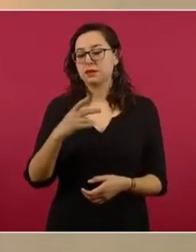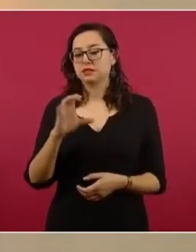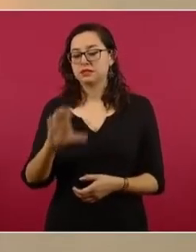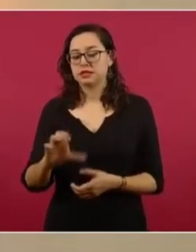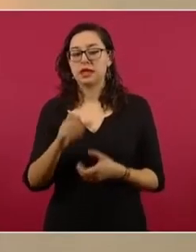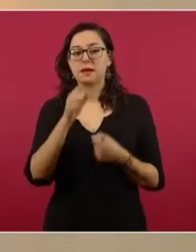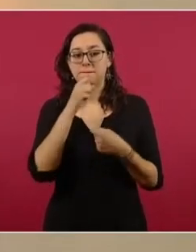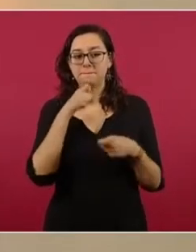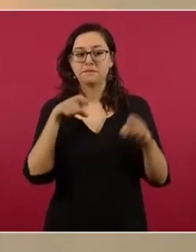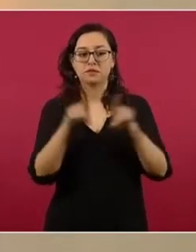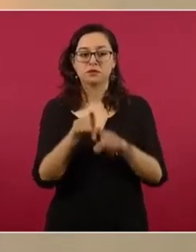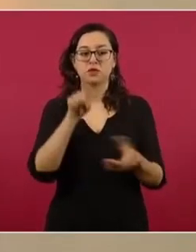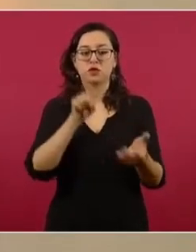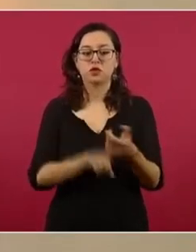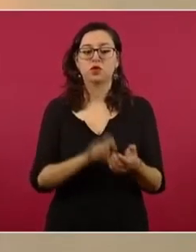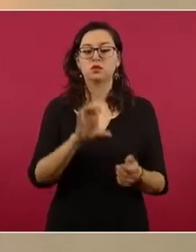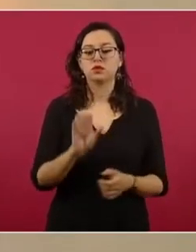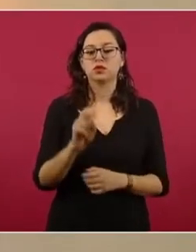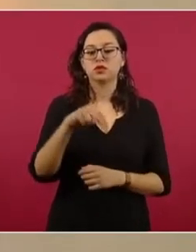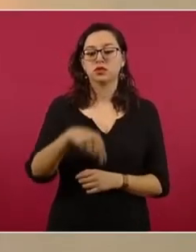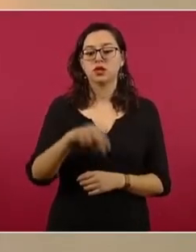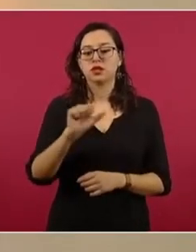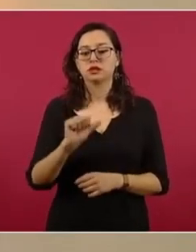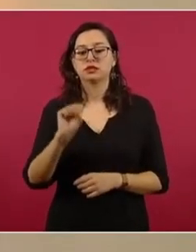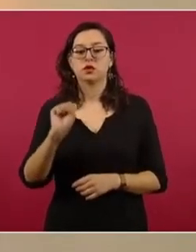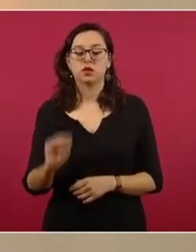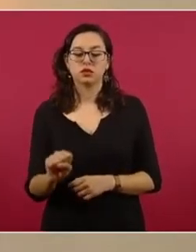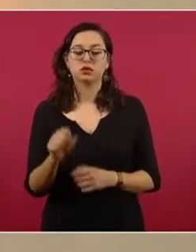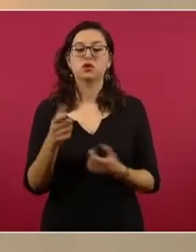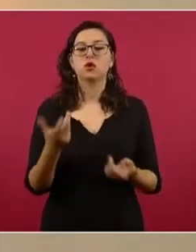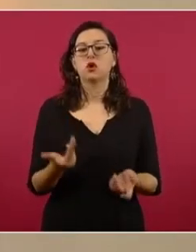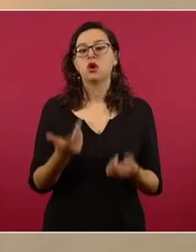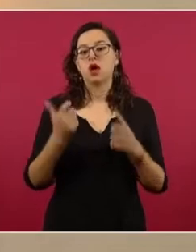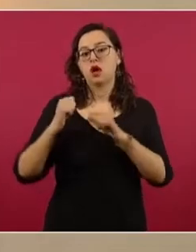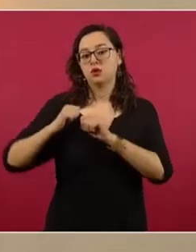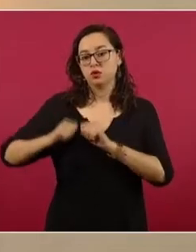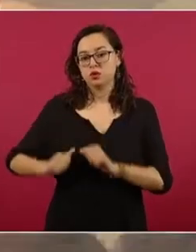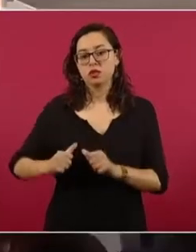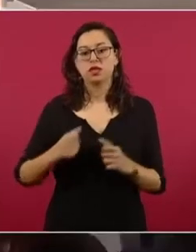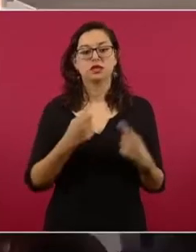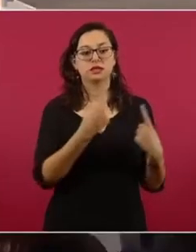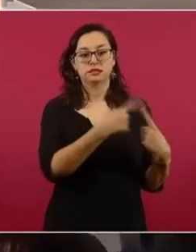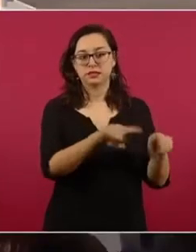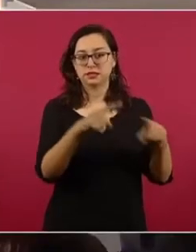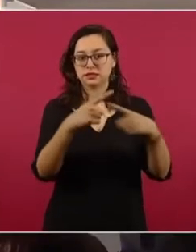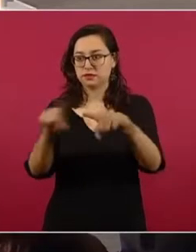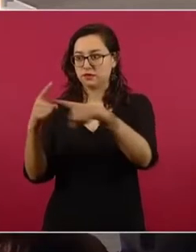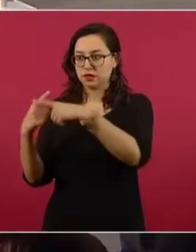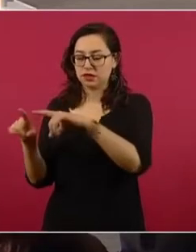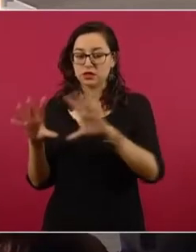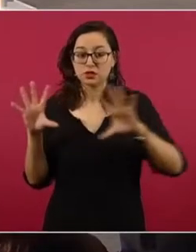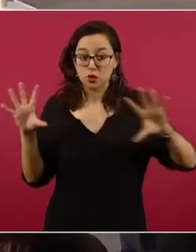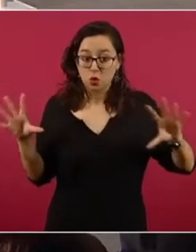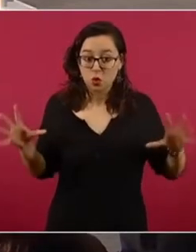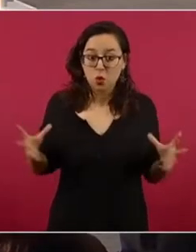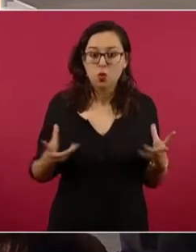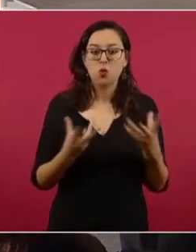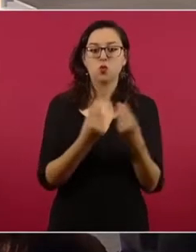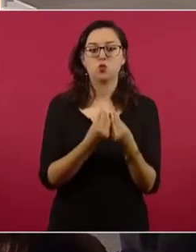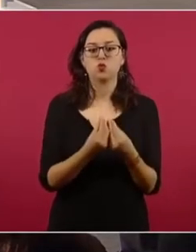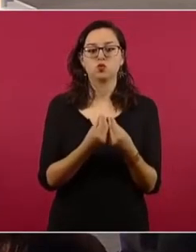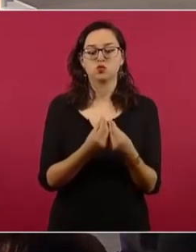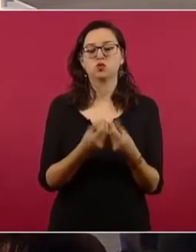Coordinación Nacional Antisecuestros, con el apoyo de las diferentes fuerzas estatales y federales de seguridad, se han